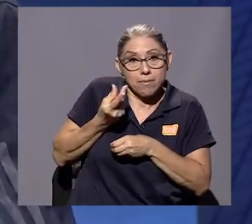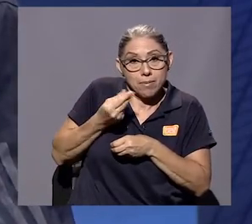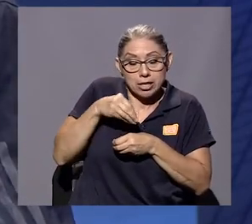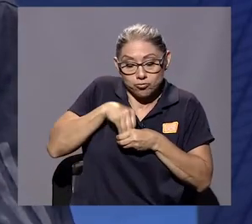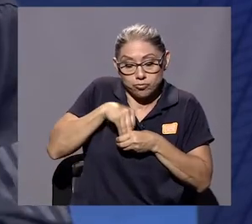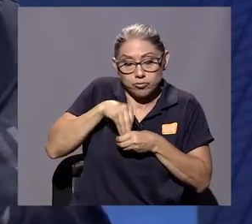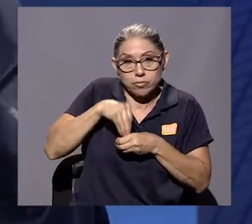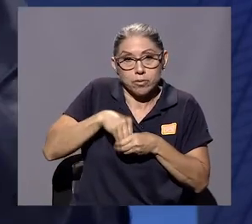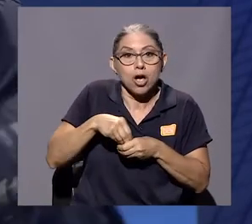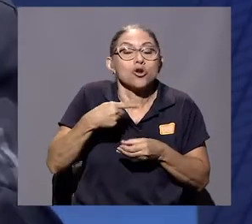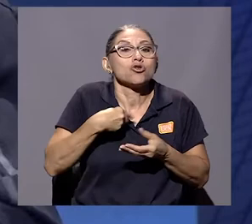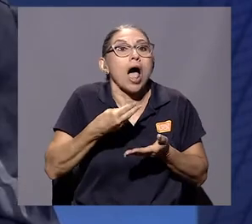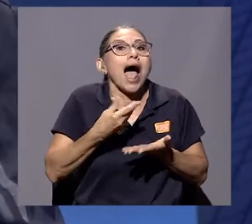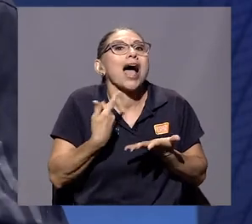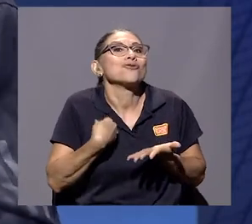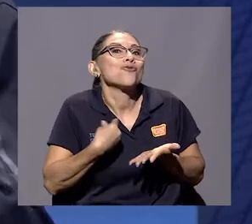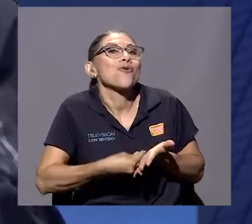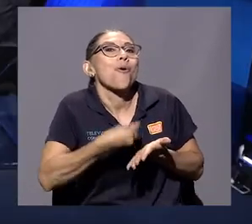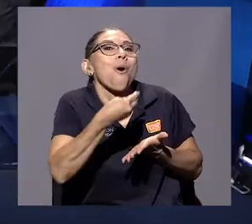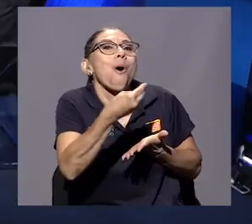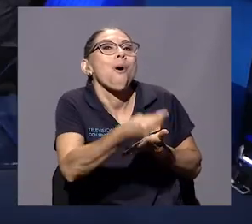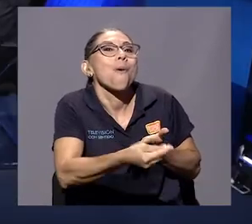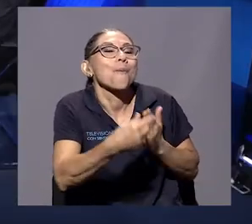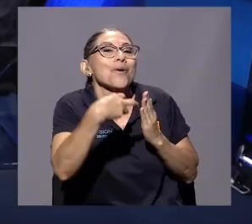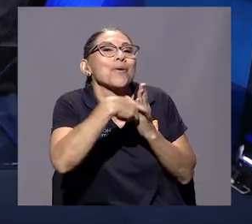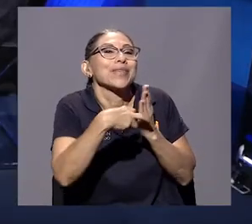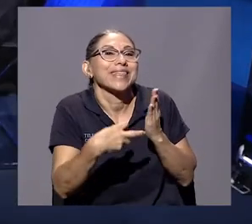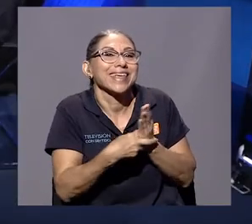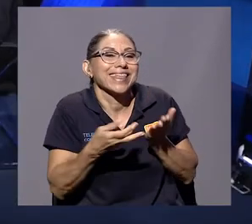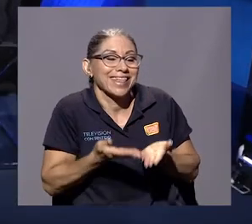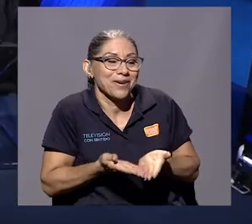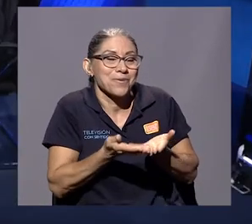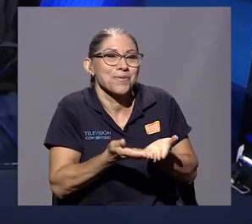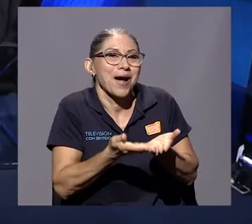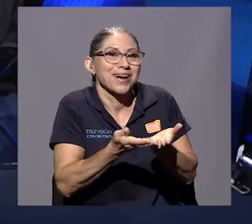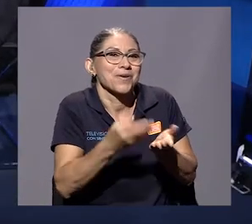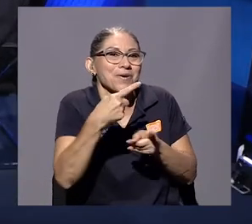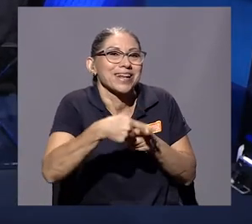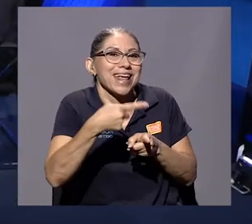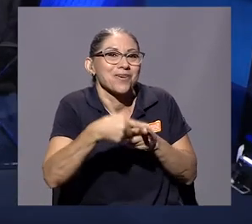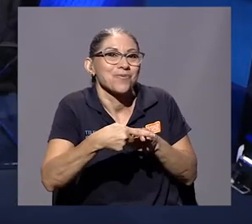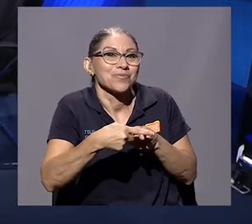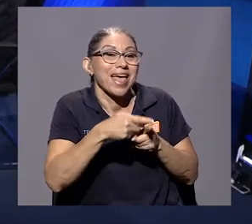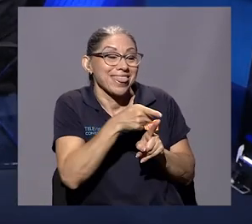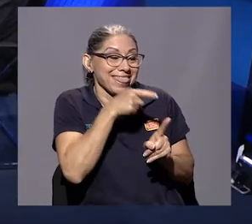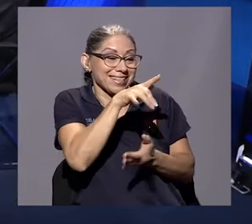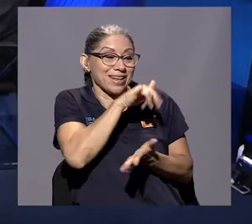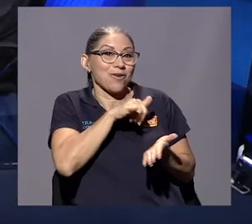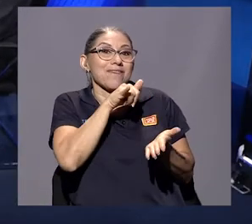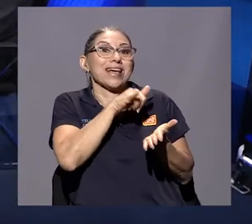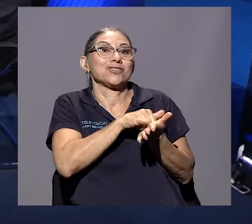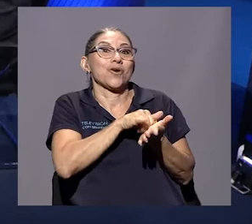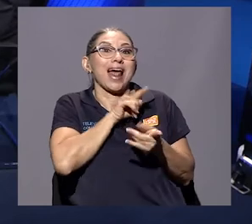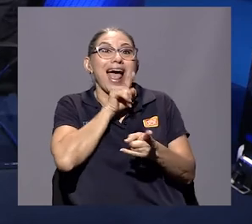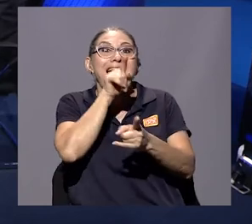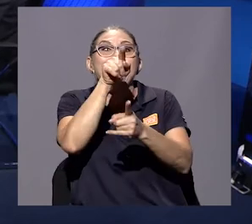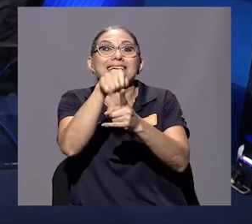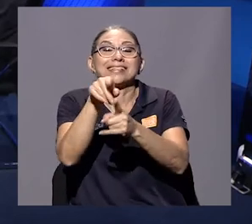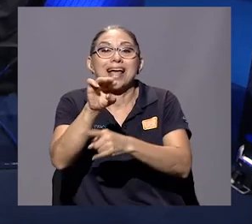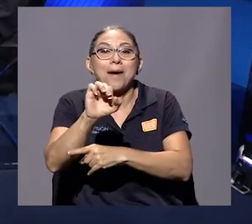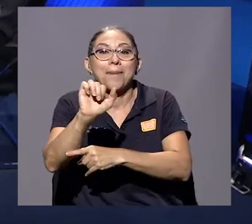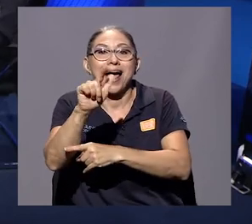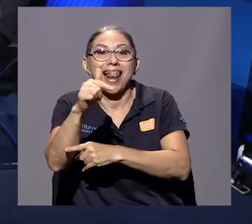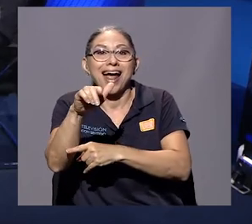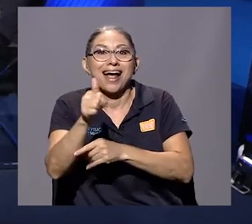compré un tiquete en un barco griego y de Nueva York a Málaga fui a parar. Y bueno, entonces llegué a la España de